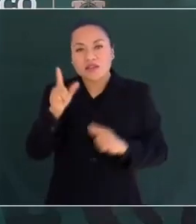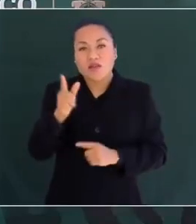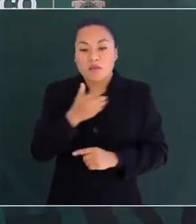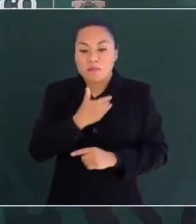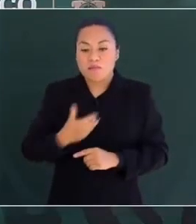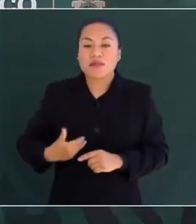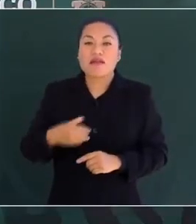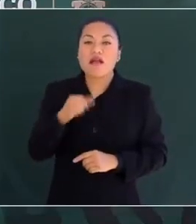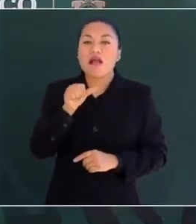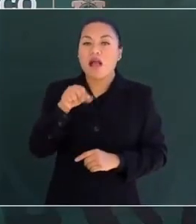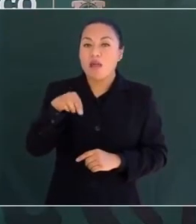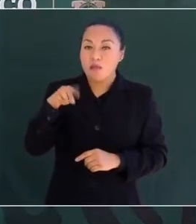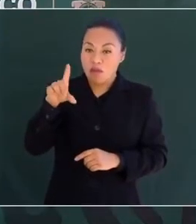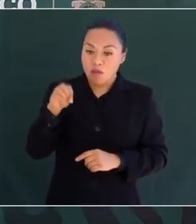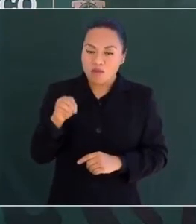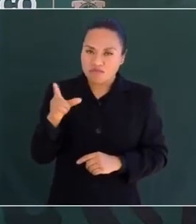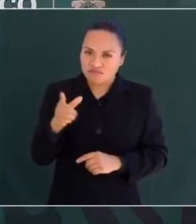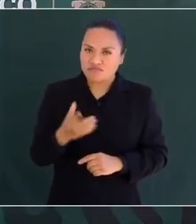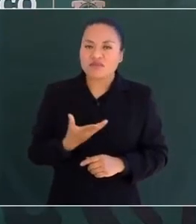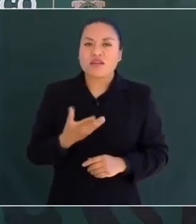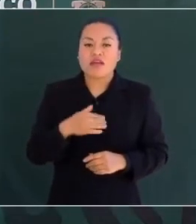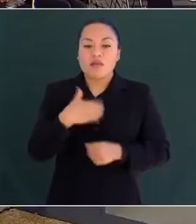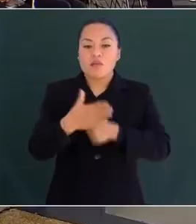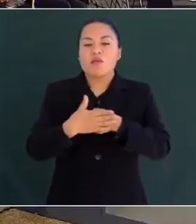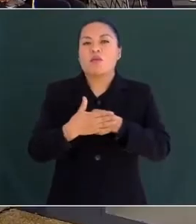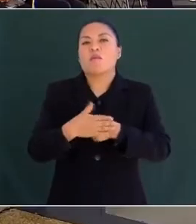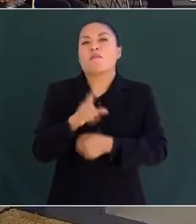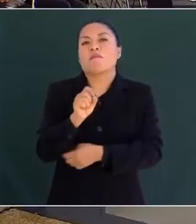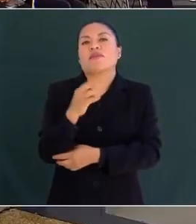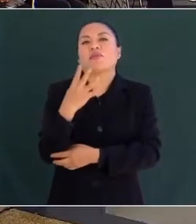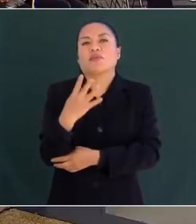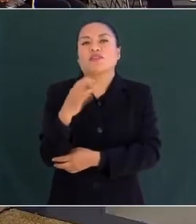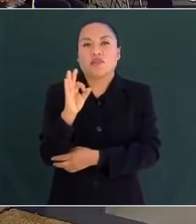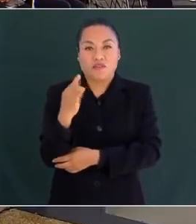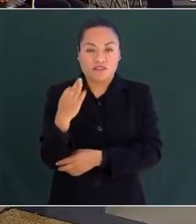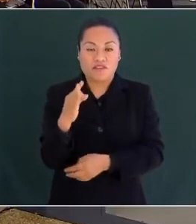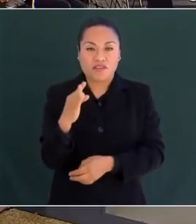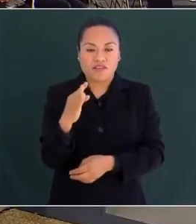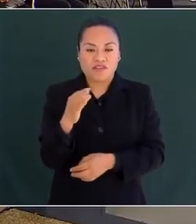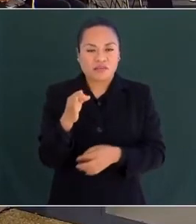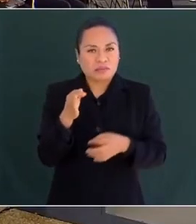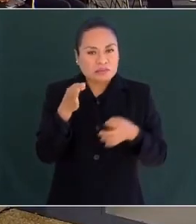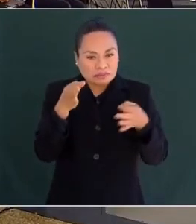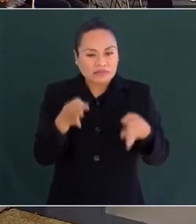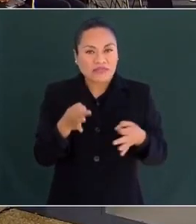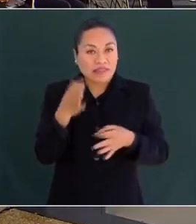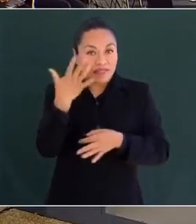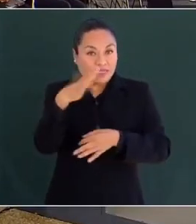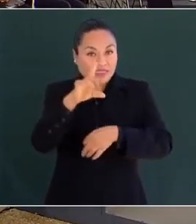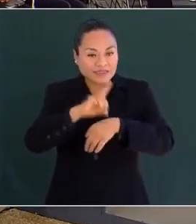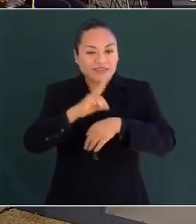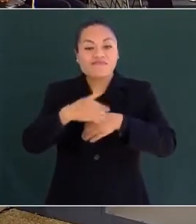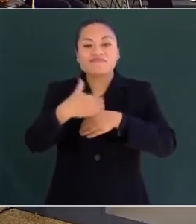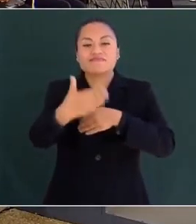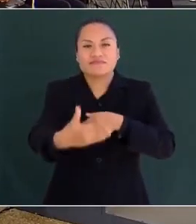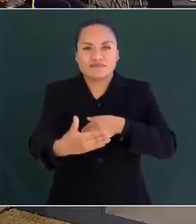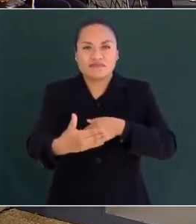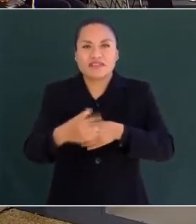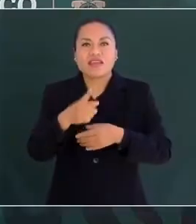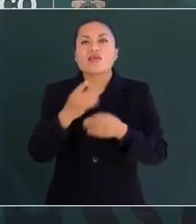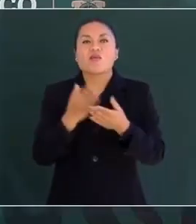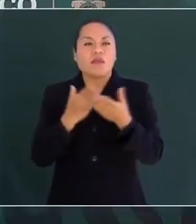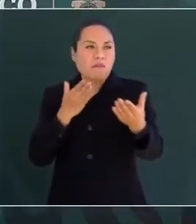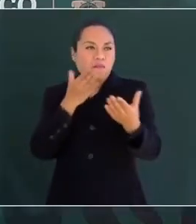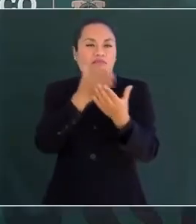presidente Andrés Manuel López Obrador. El próximo 24 de febrero, exactamente en 10 días, estará usted en